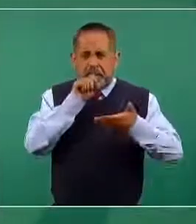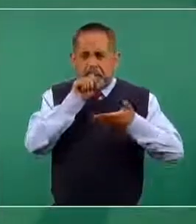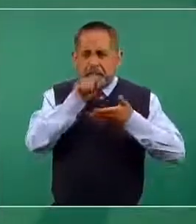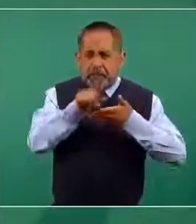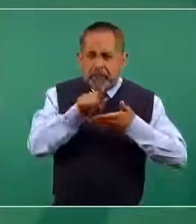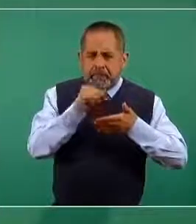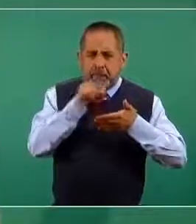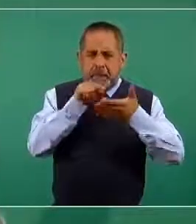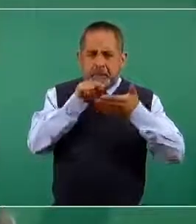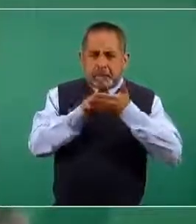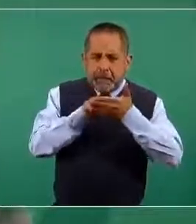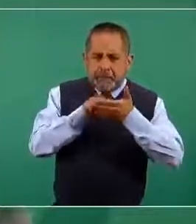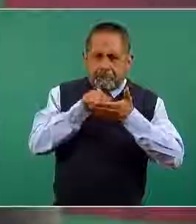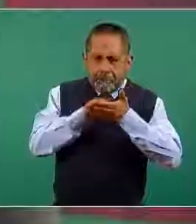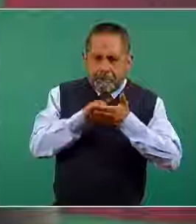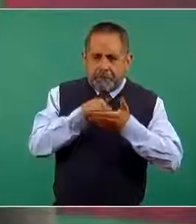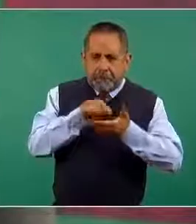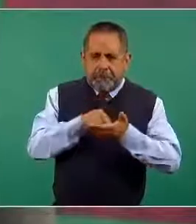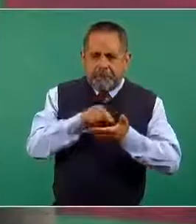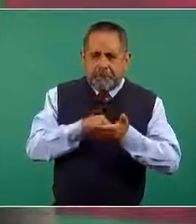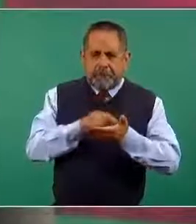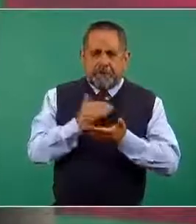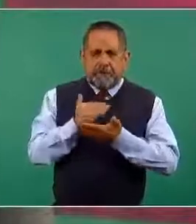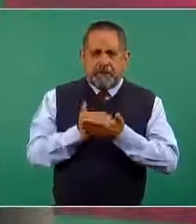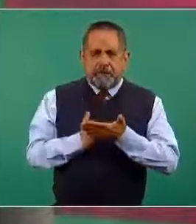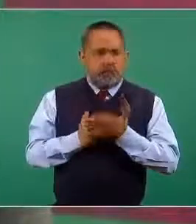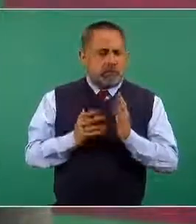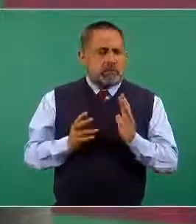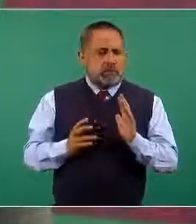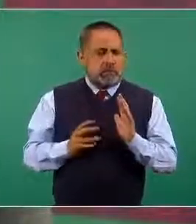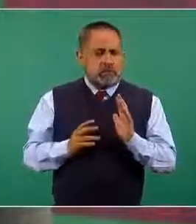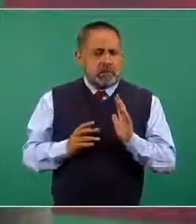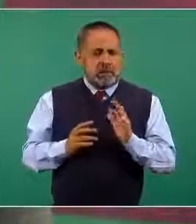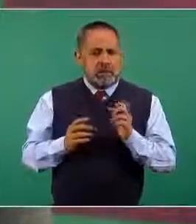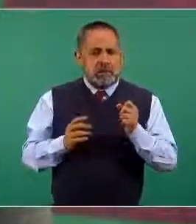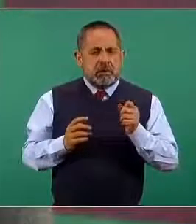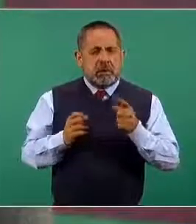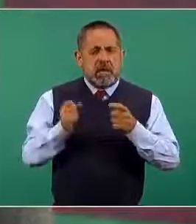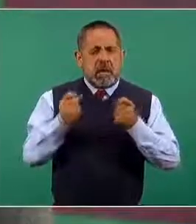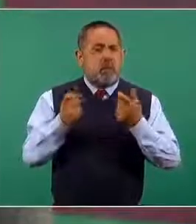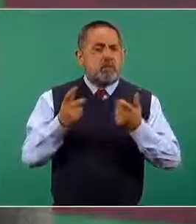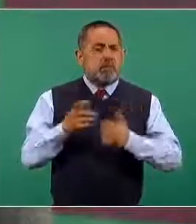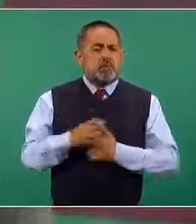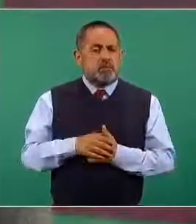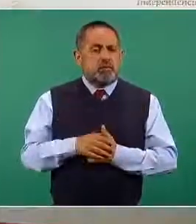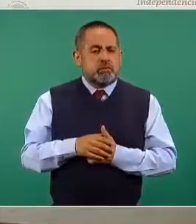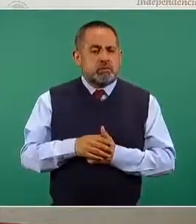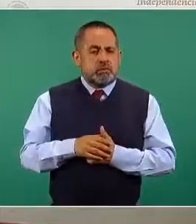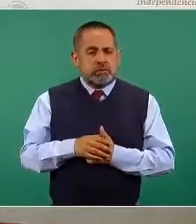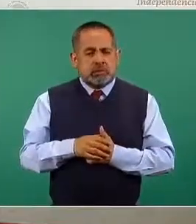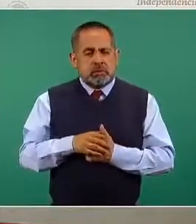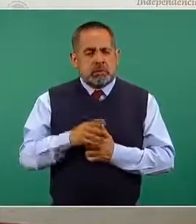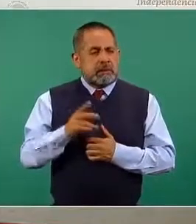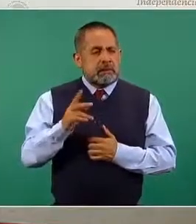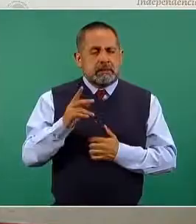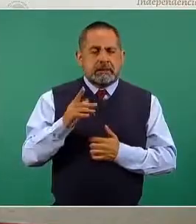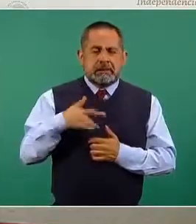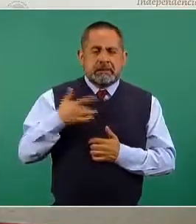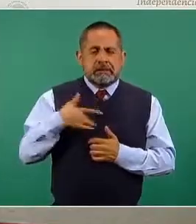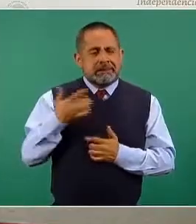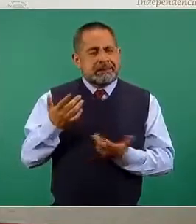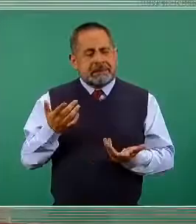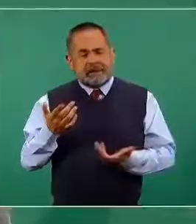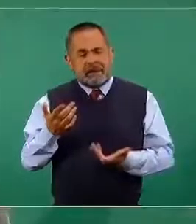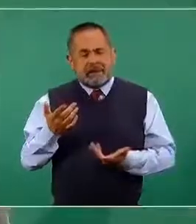gotas, microgotas e inclusive algunos aerosoles que seguramente se evita un